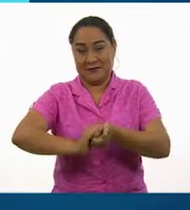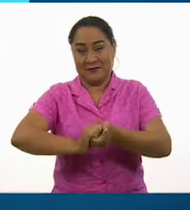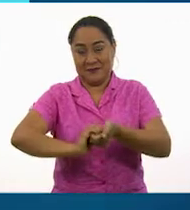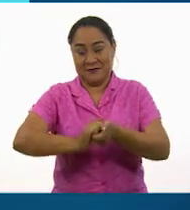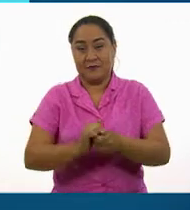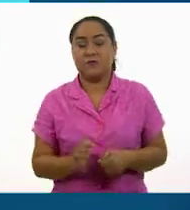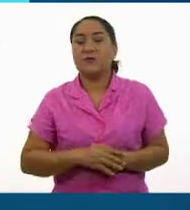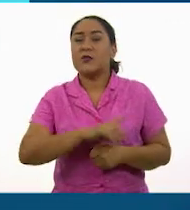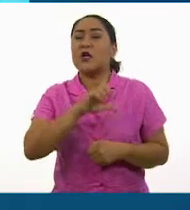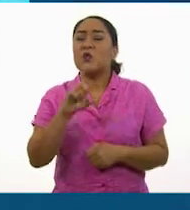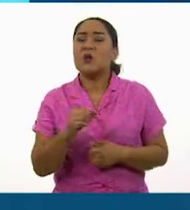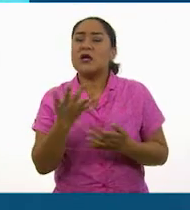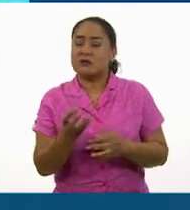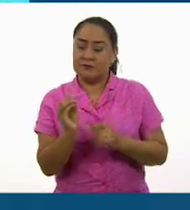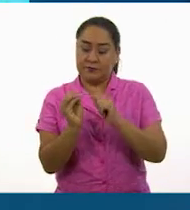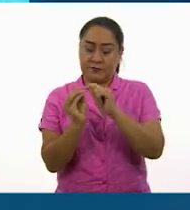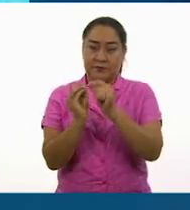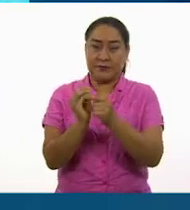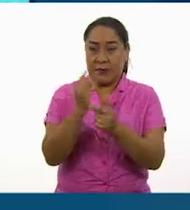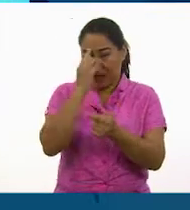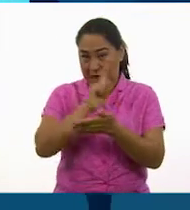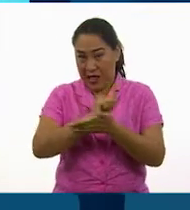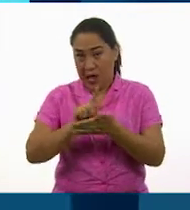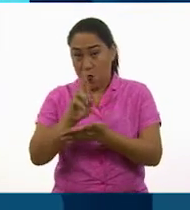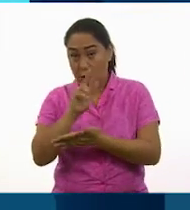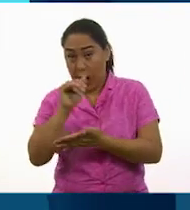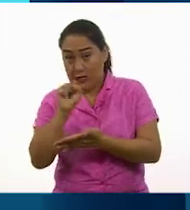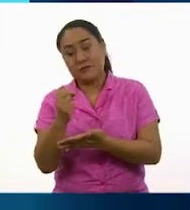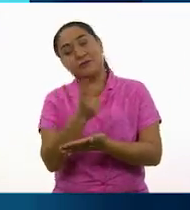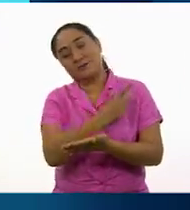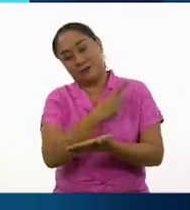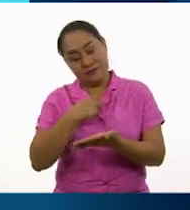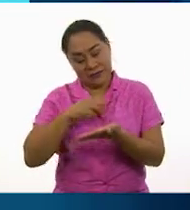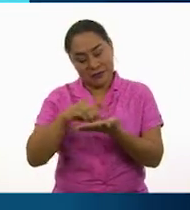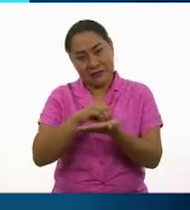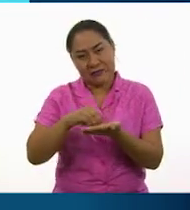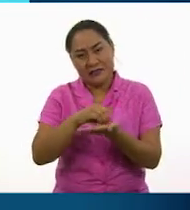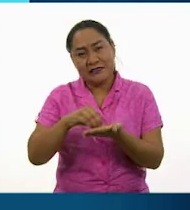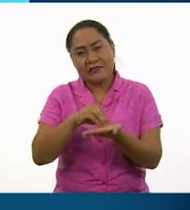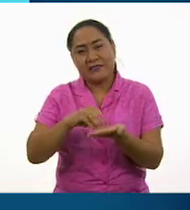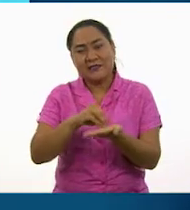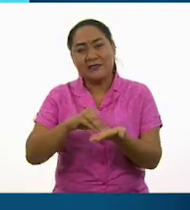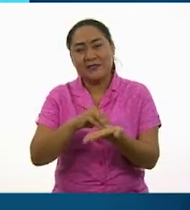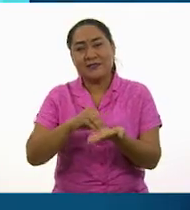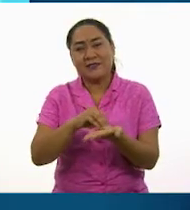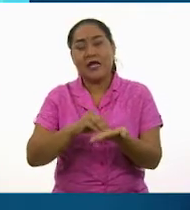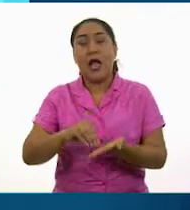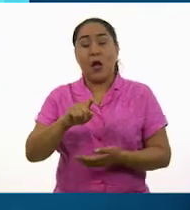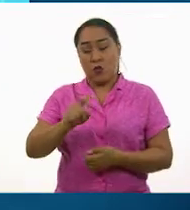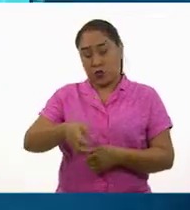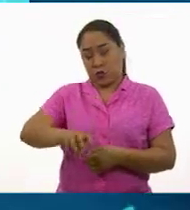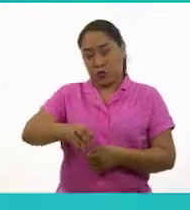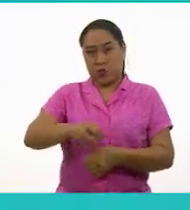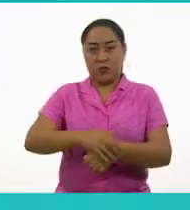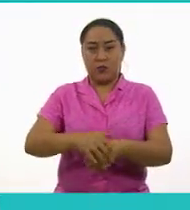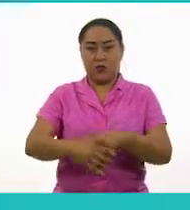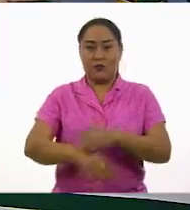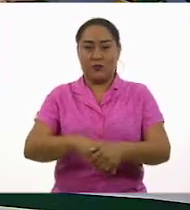Ahora haz como que rasguñas la palma de tus manos para lavar tus uñas. Enjuaga tus manos con agua.